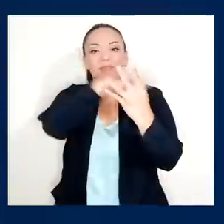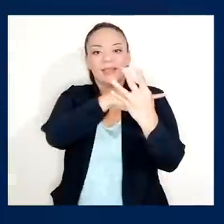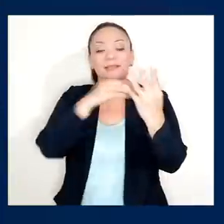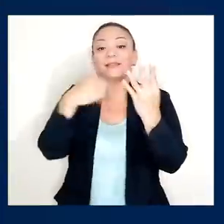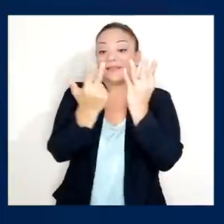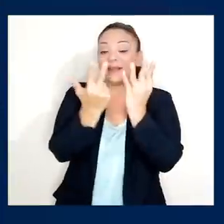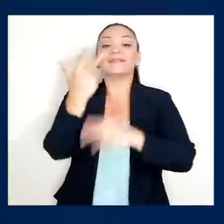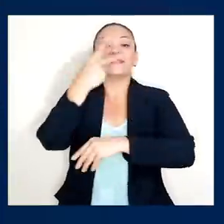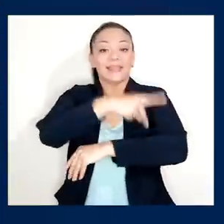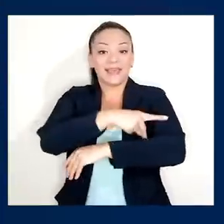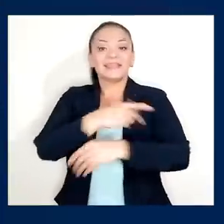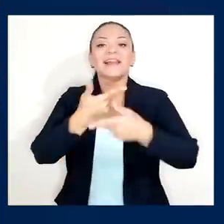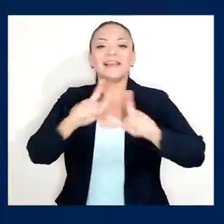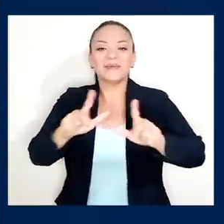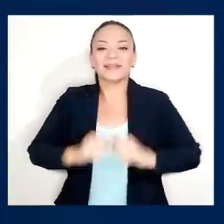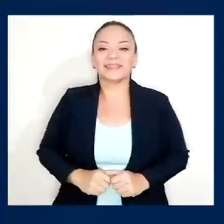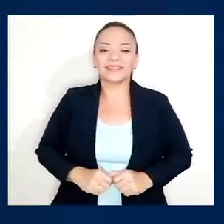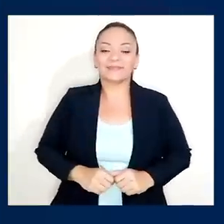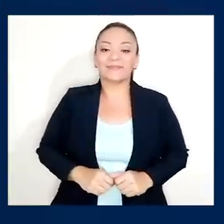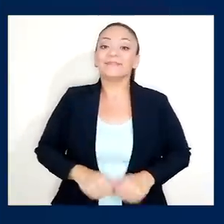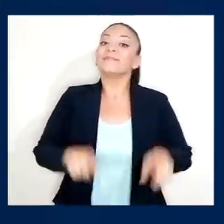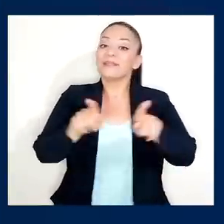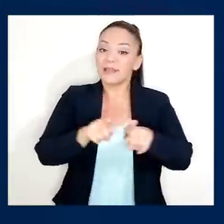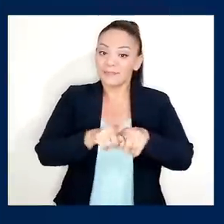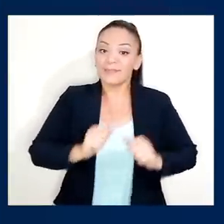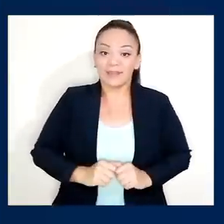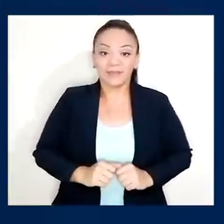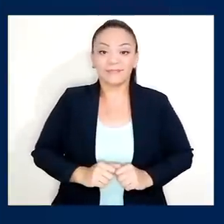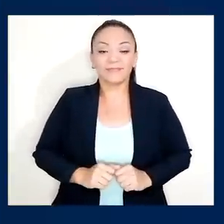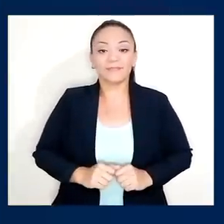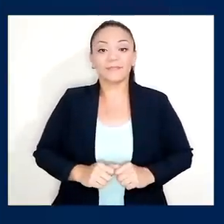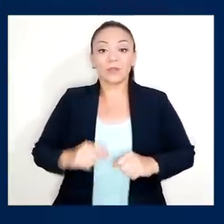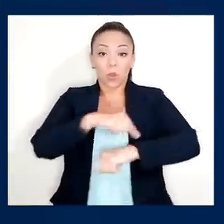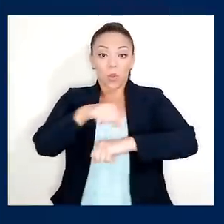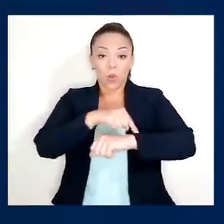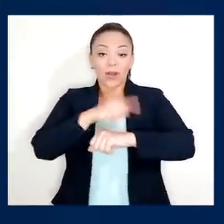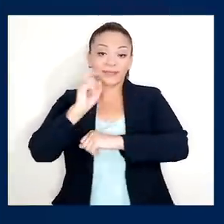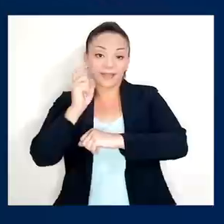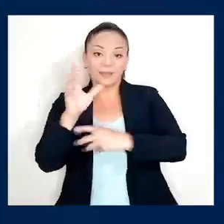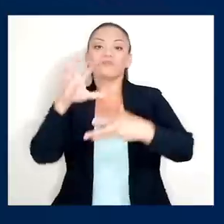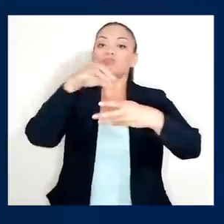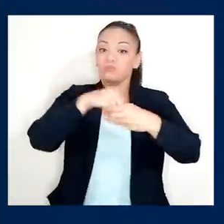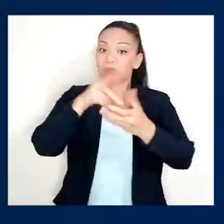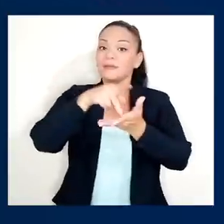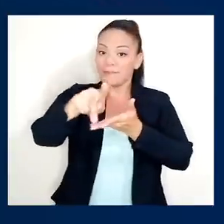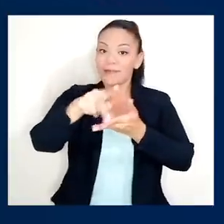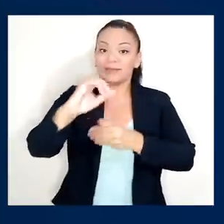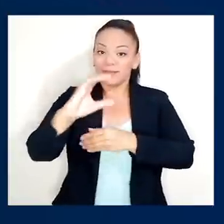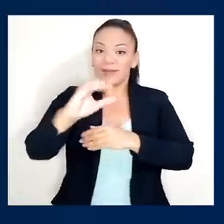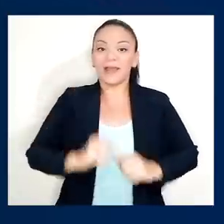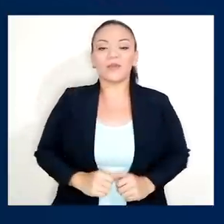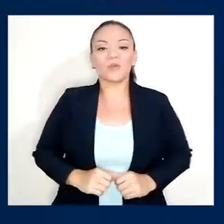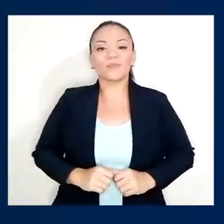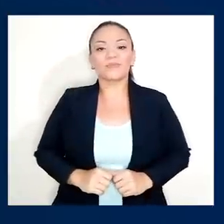tener 3 días libres. Segundo, se le incorporan las extras al salario y tendrá